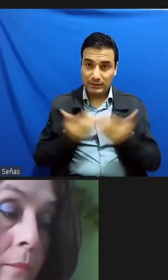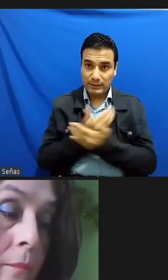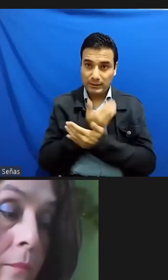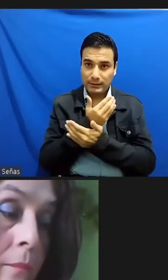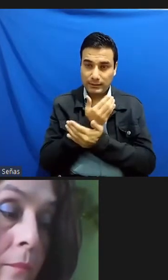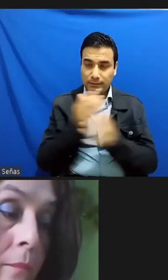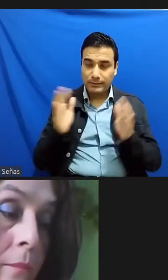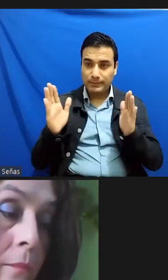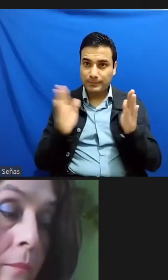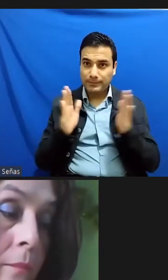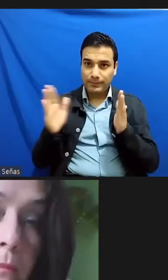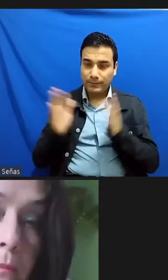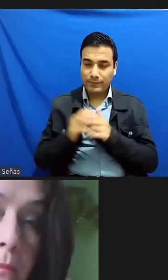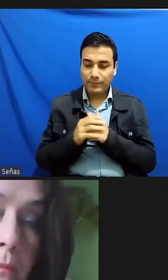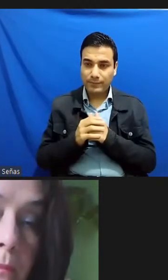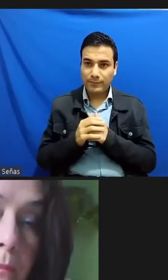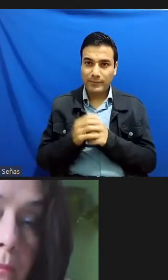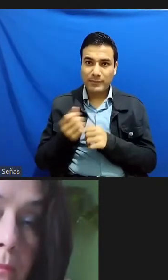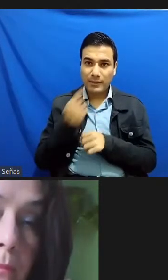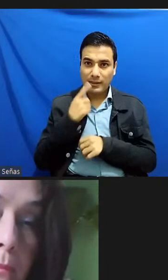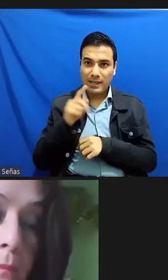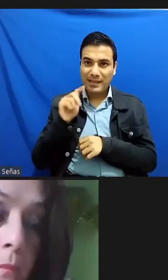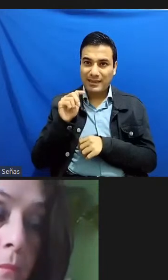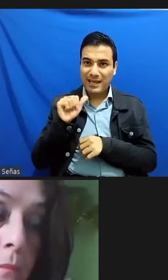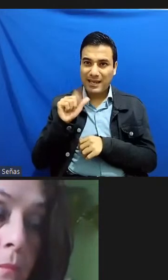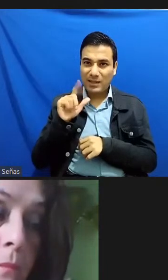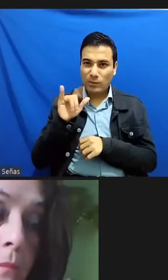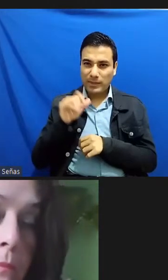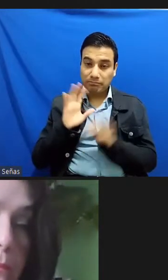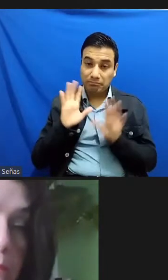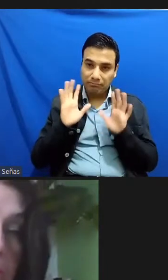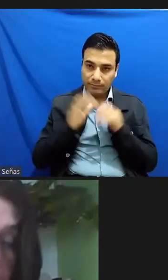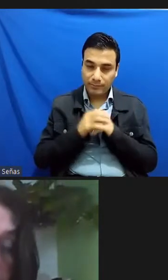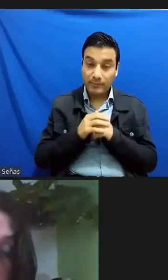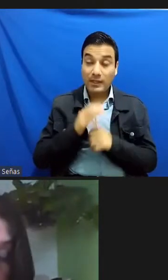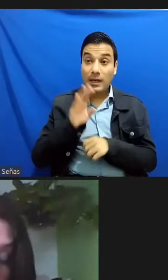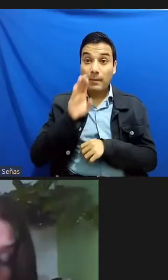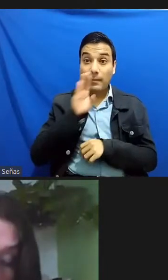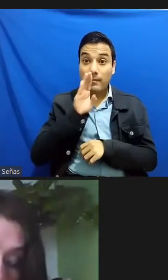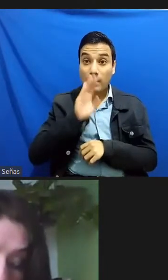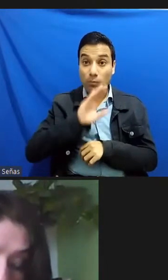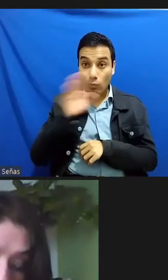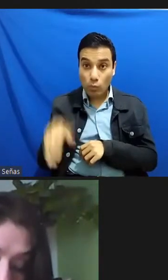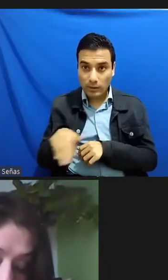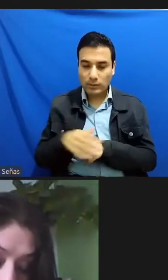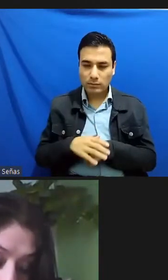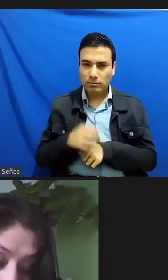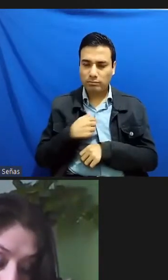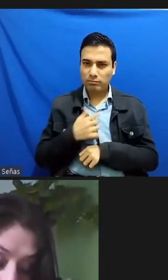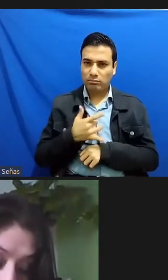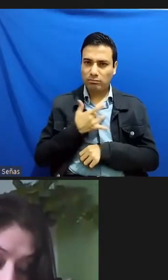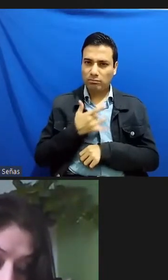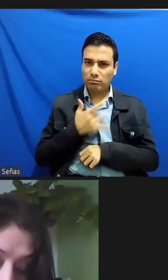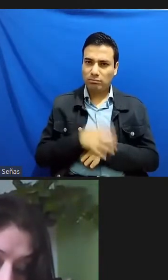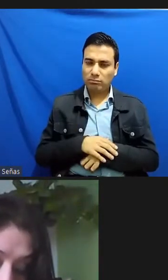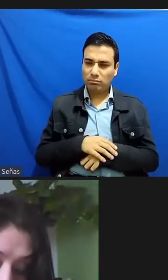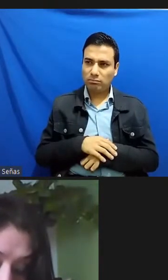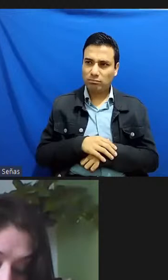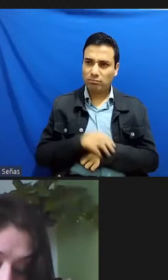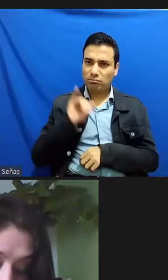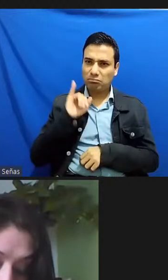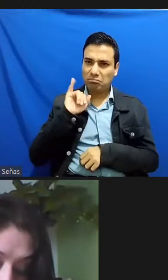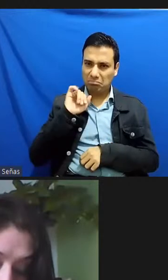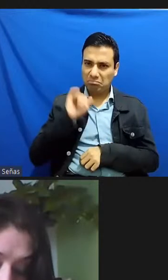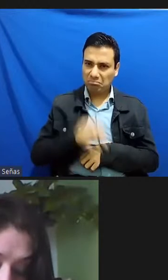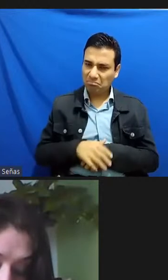que la talidomida hizo efecto pero esta muerte de mi madre me llevó a tener la certeza de que sí que tomó talidomida porque